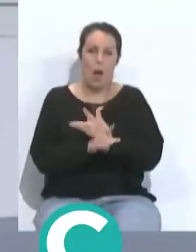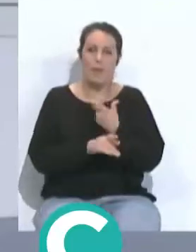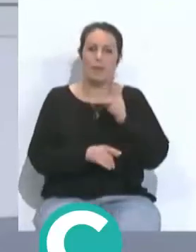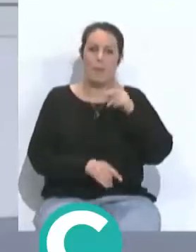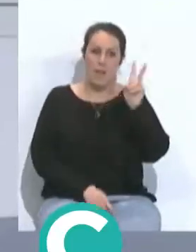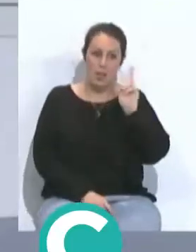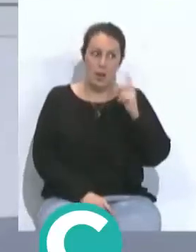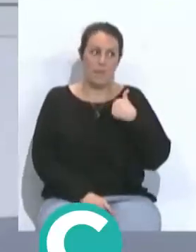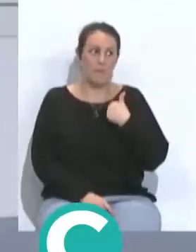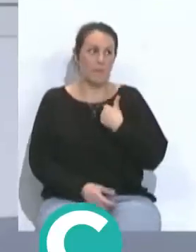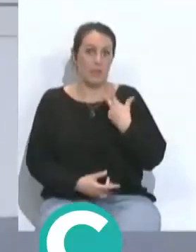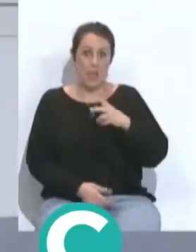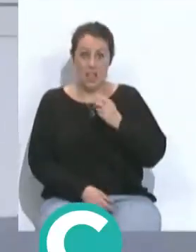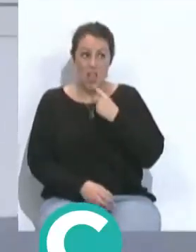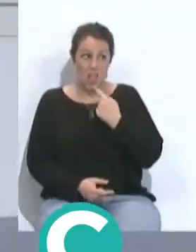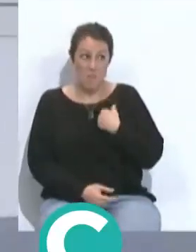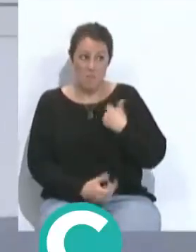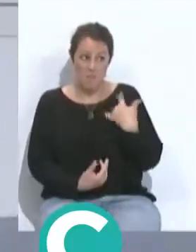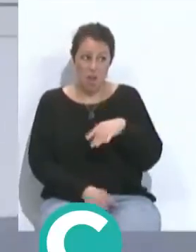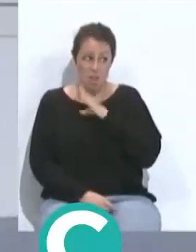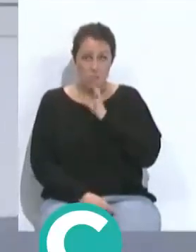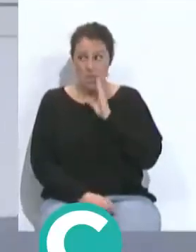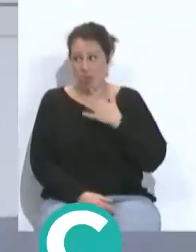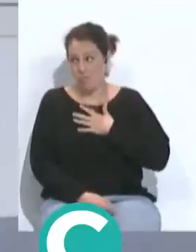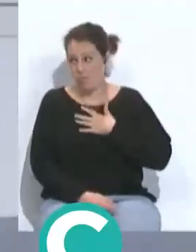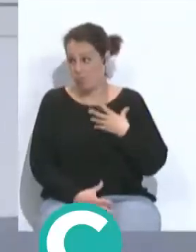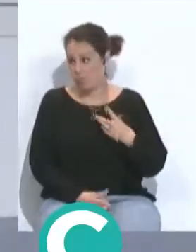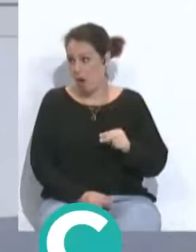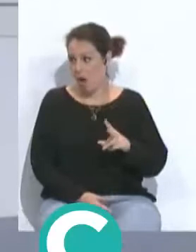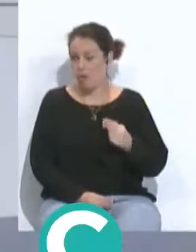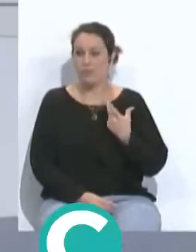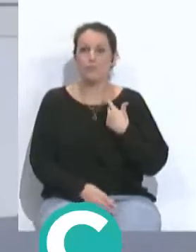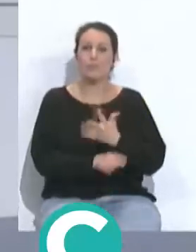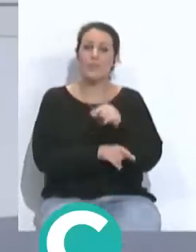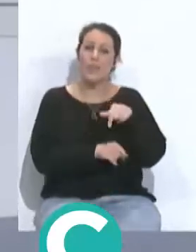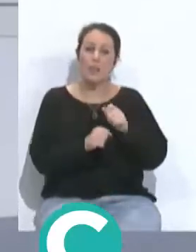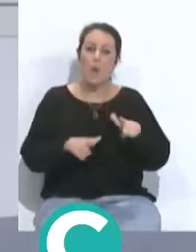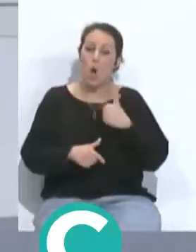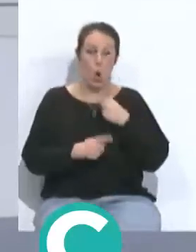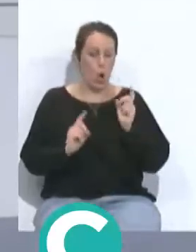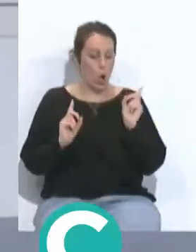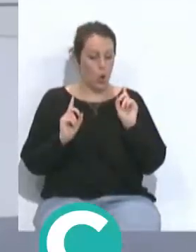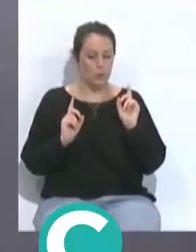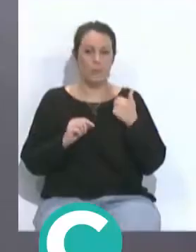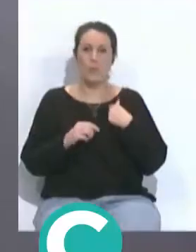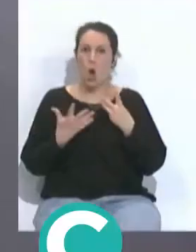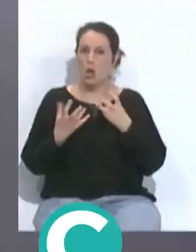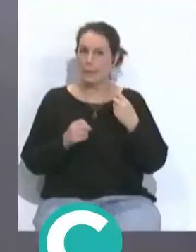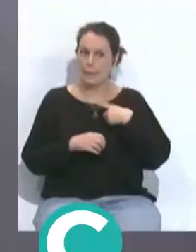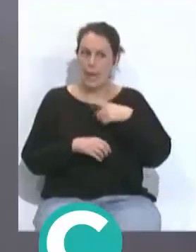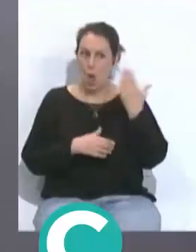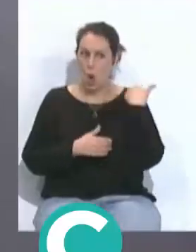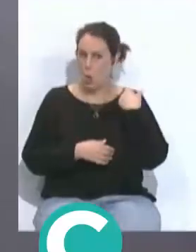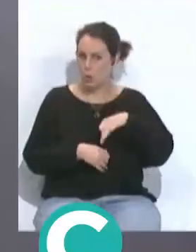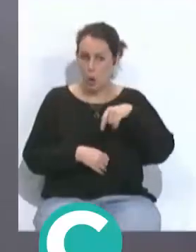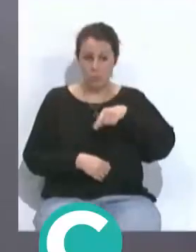Valladolid. O sea, ya no me queda ningún campo y si vos jugaste en este campo, digo yo no. Es el último campo, digamos, ochentero que queda, porque